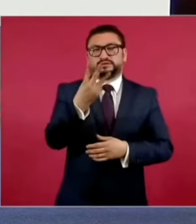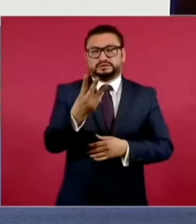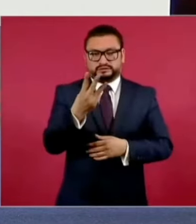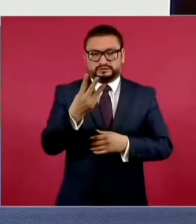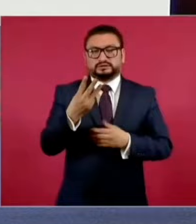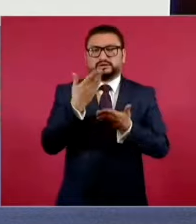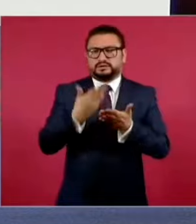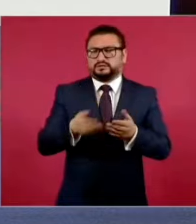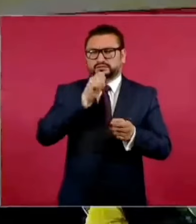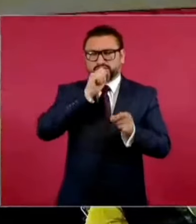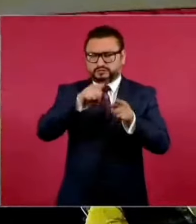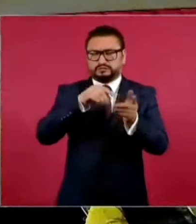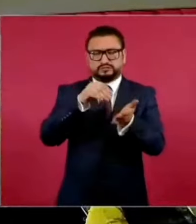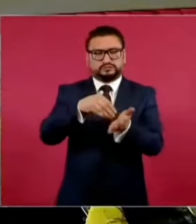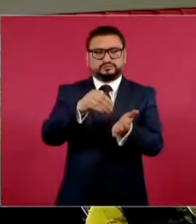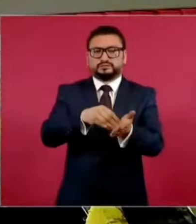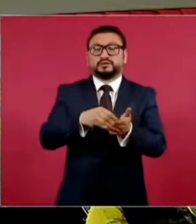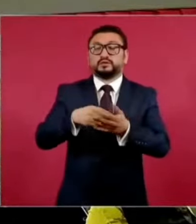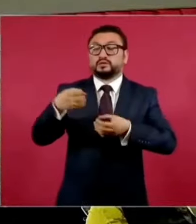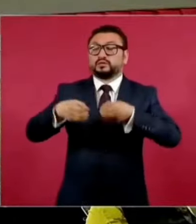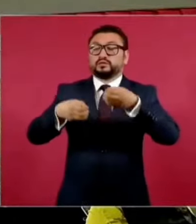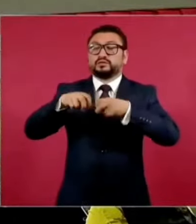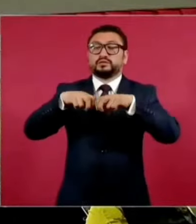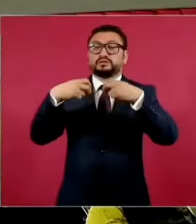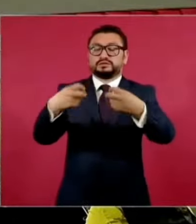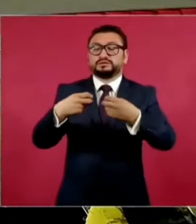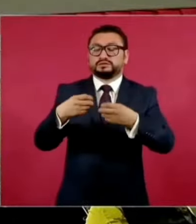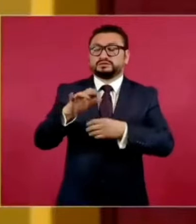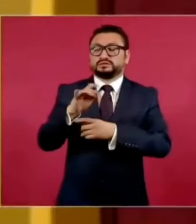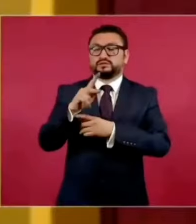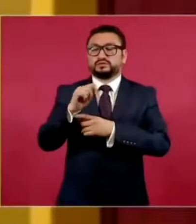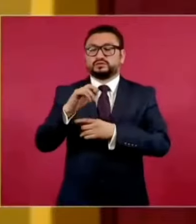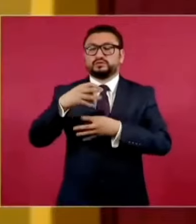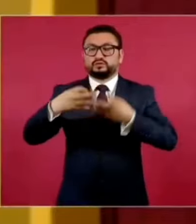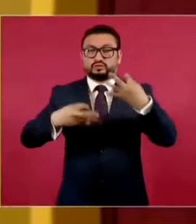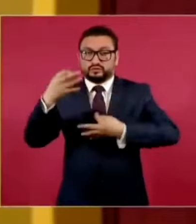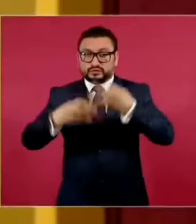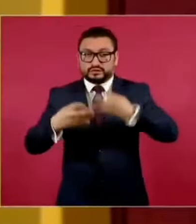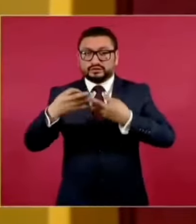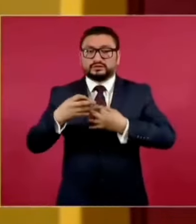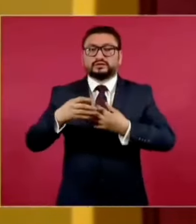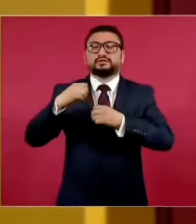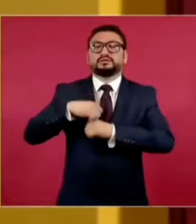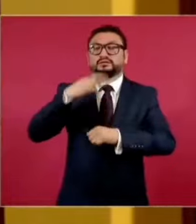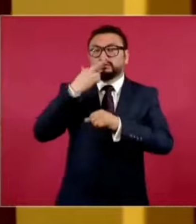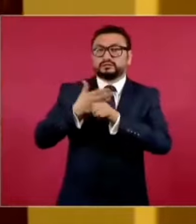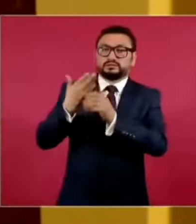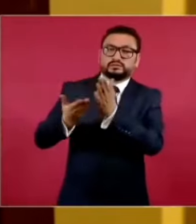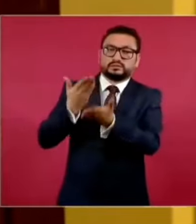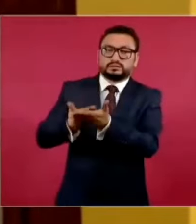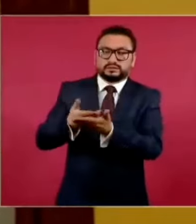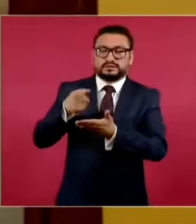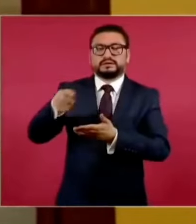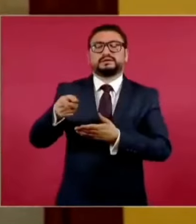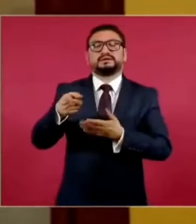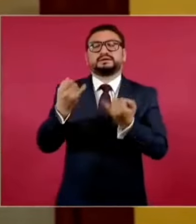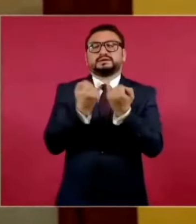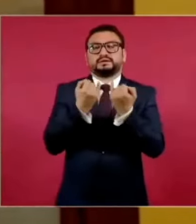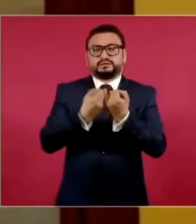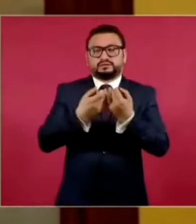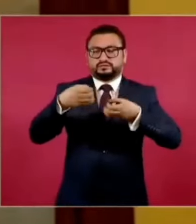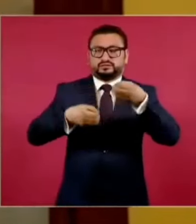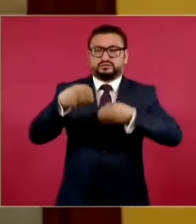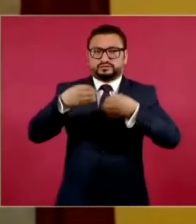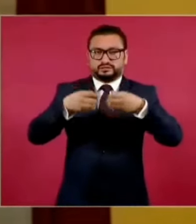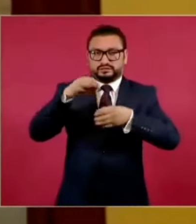actualmente. Para magistrados de circuito y jueces, el órgano administrativo propone la terna. Y para magistrados